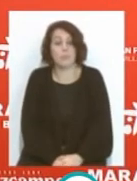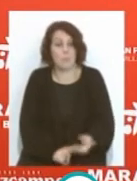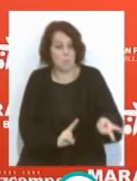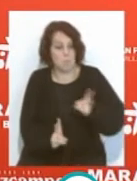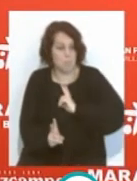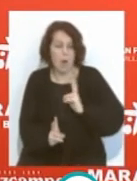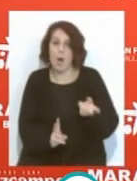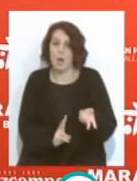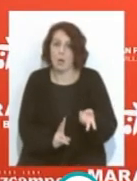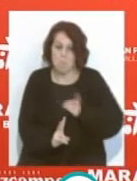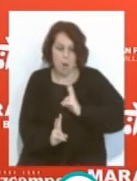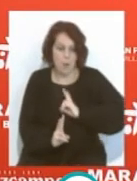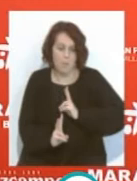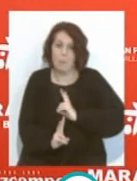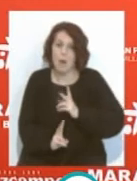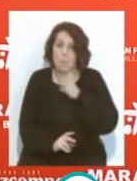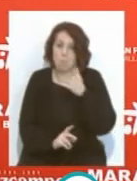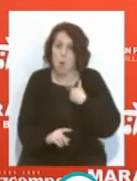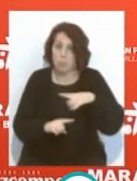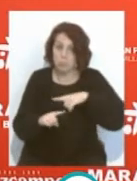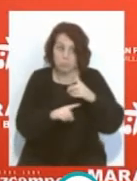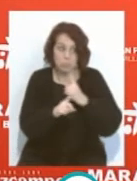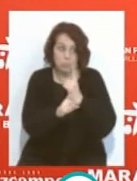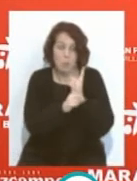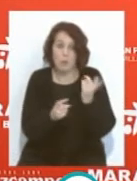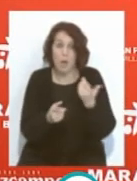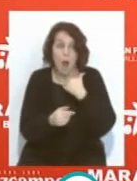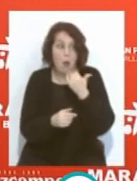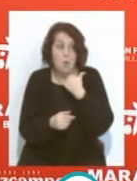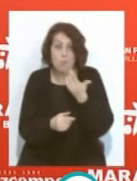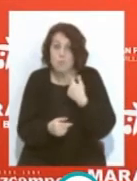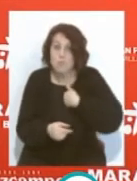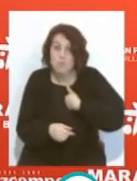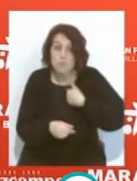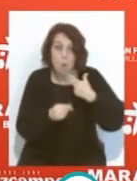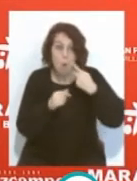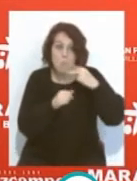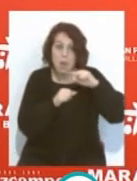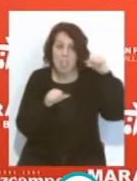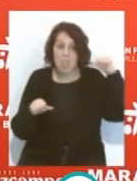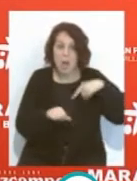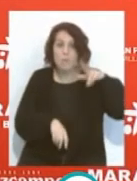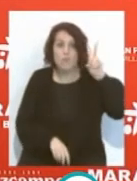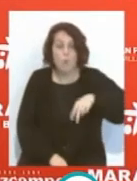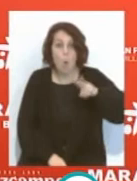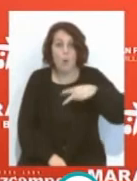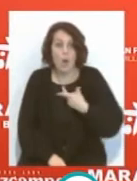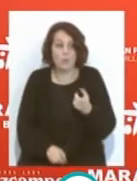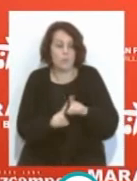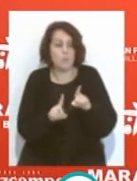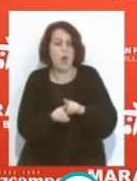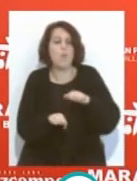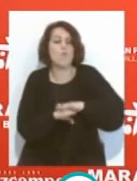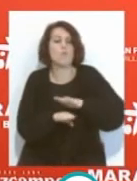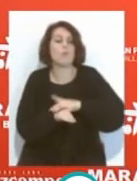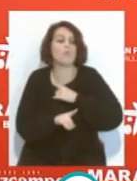agredido por el entrenador rival algo que no había vivido nunca en mi carrera poco menos que culpándome